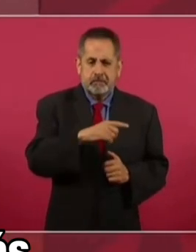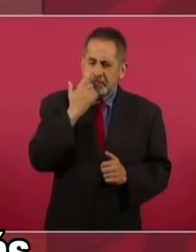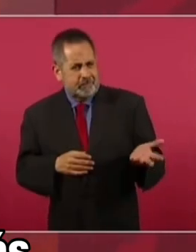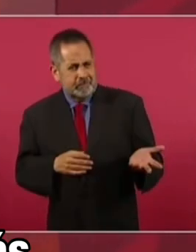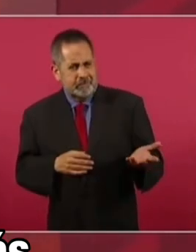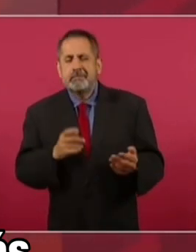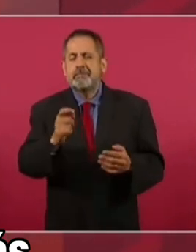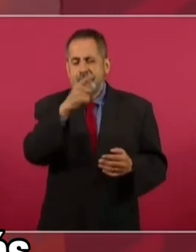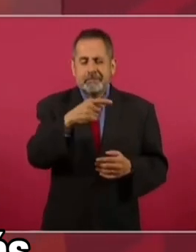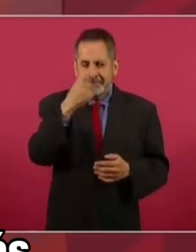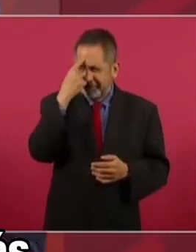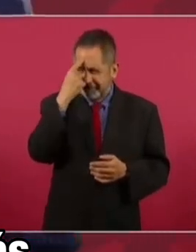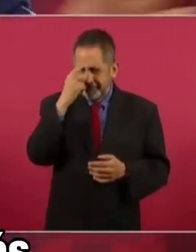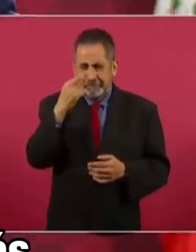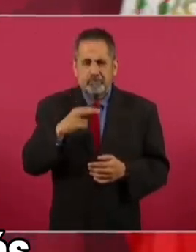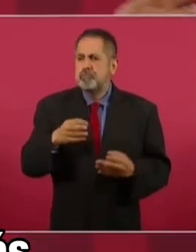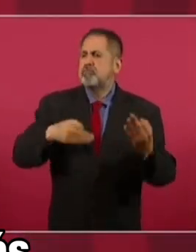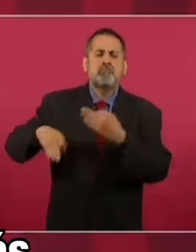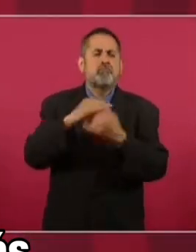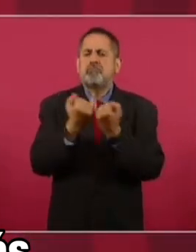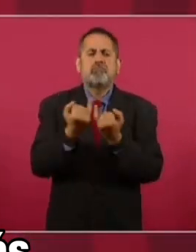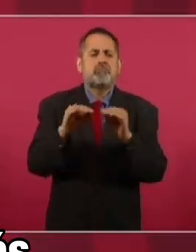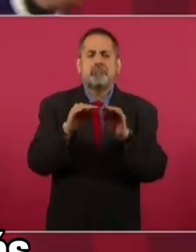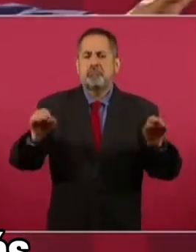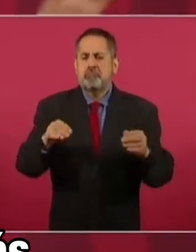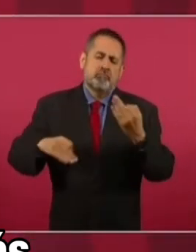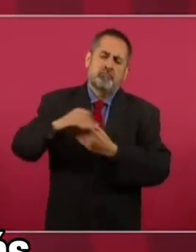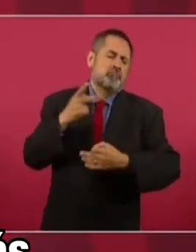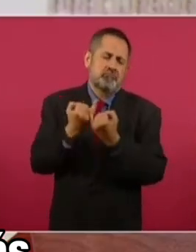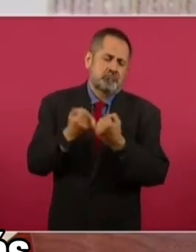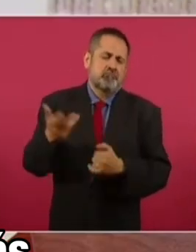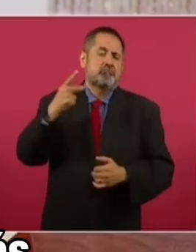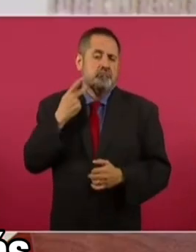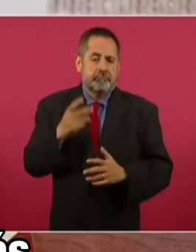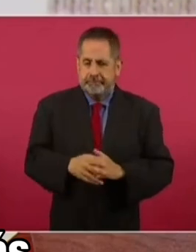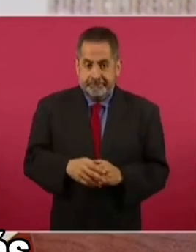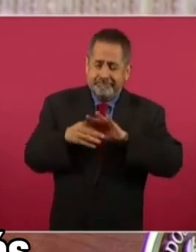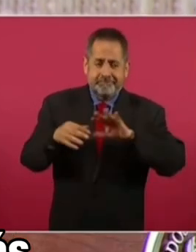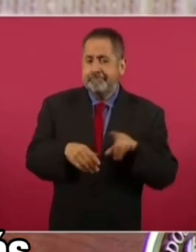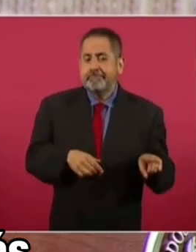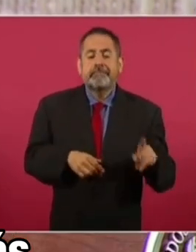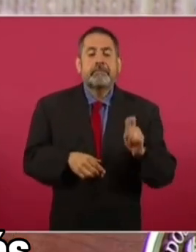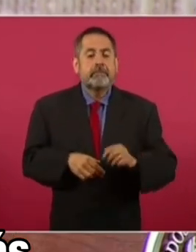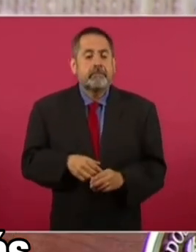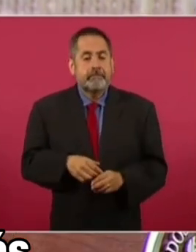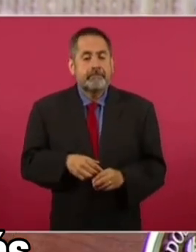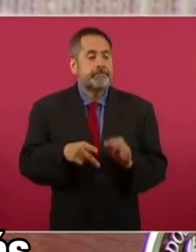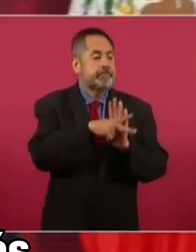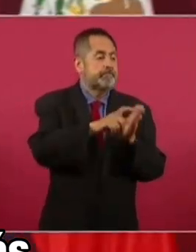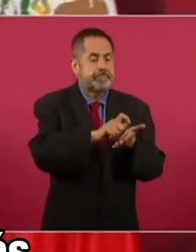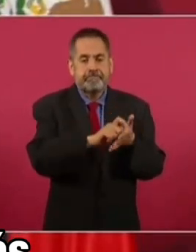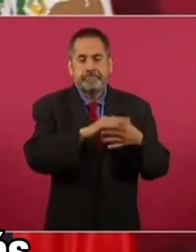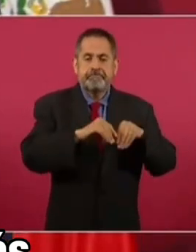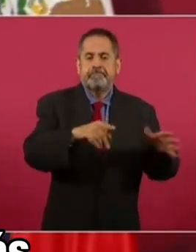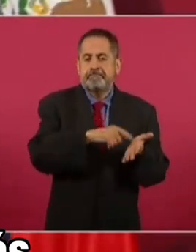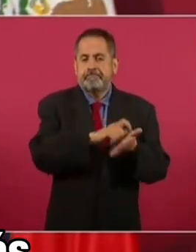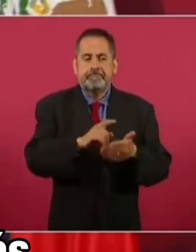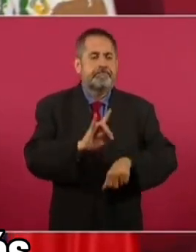todos, a máxima, de que todos somos iguales? Todos los políticos son iguales. Y esto lo manejaron mucho los periodistas